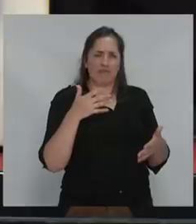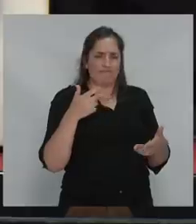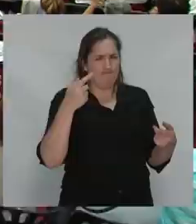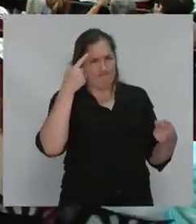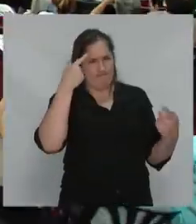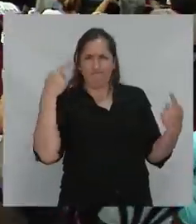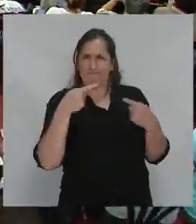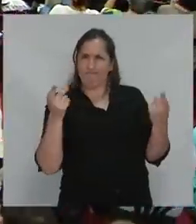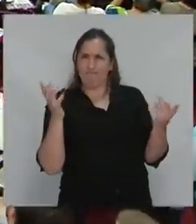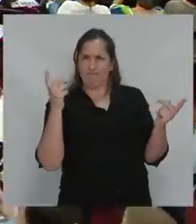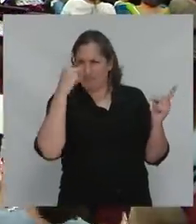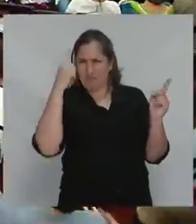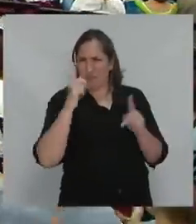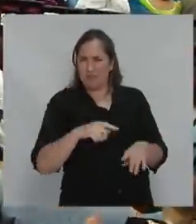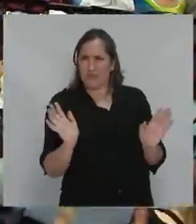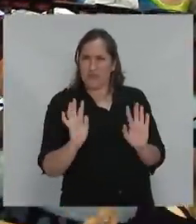una inconsciencia? No lo es.